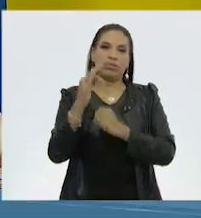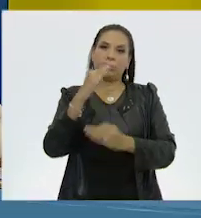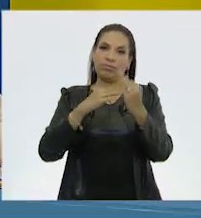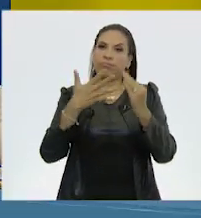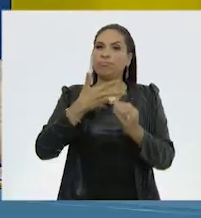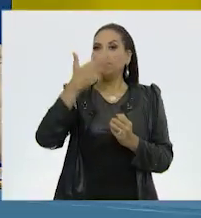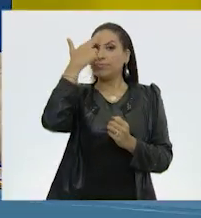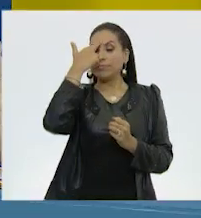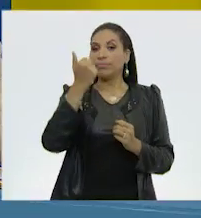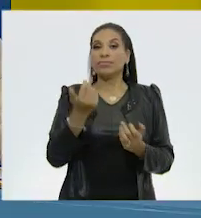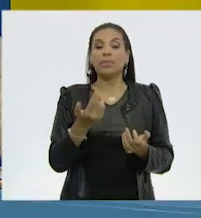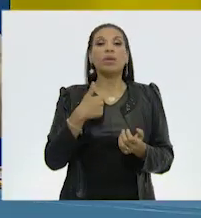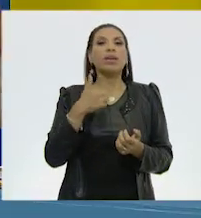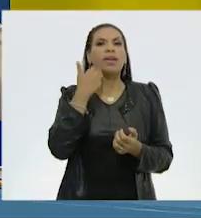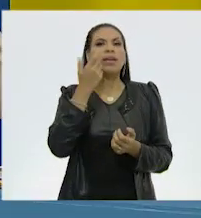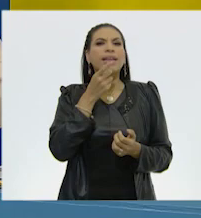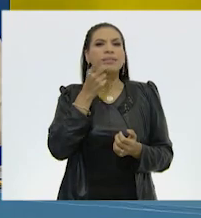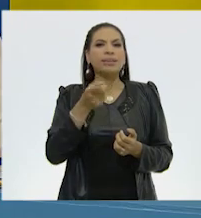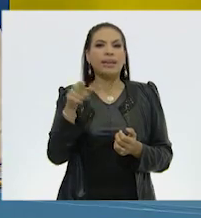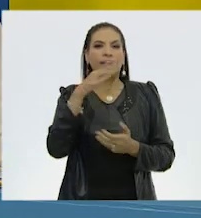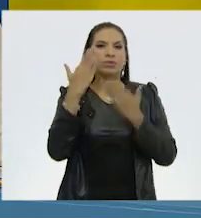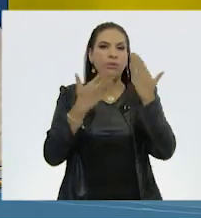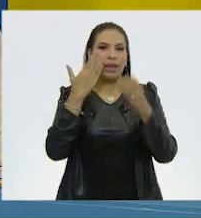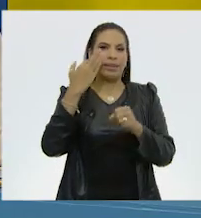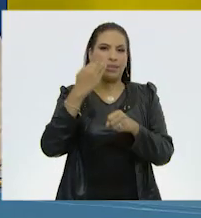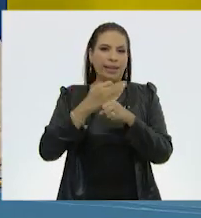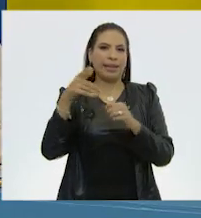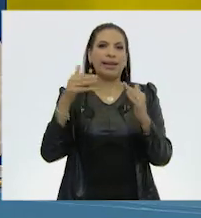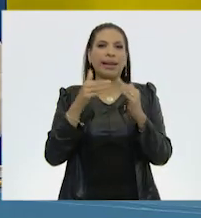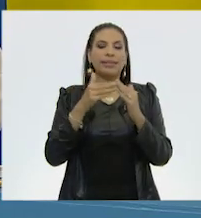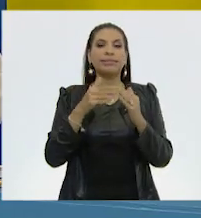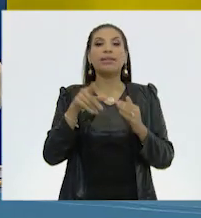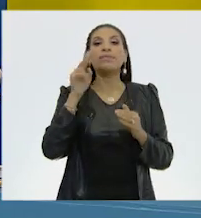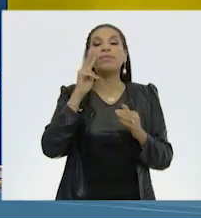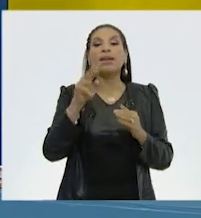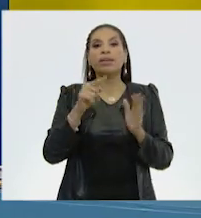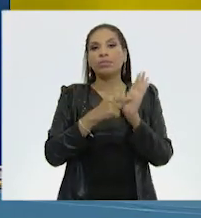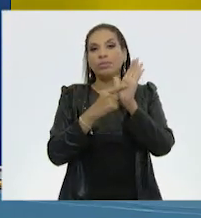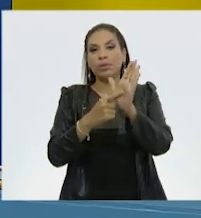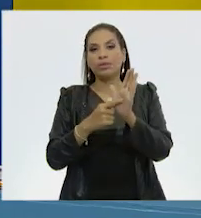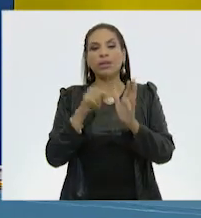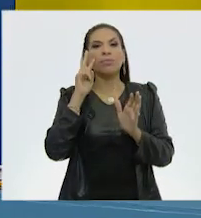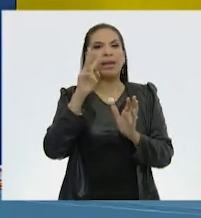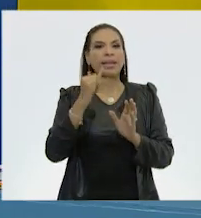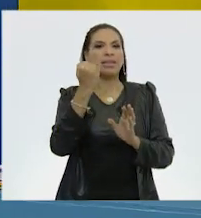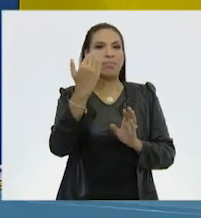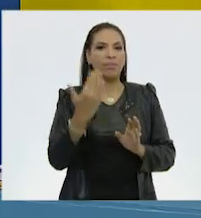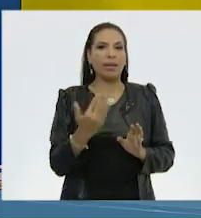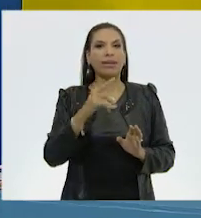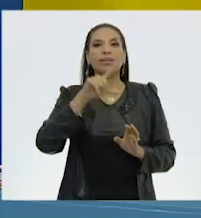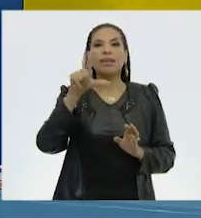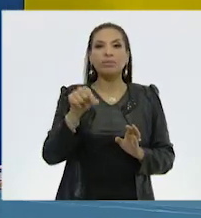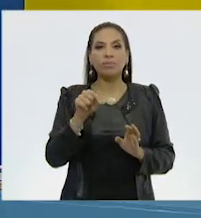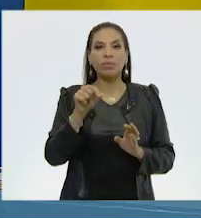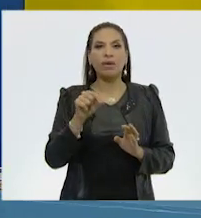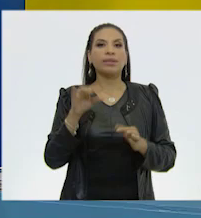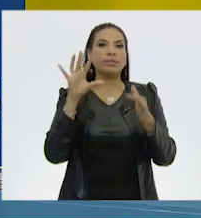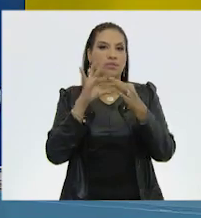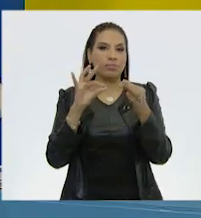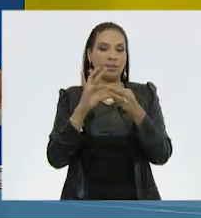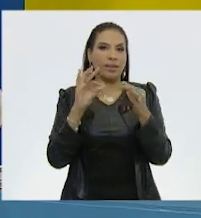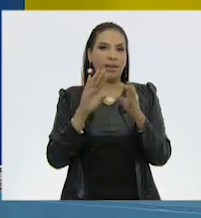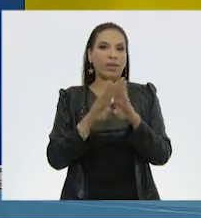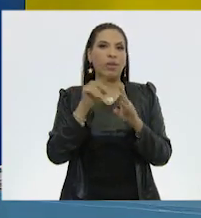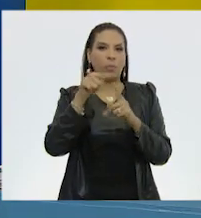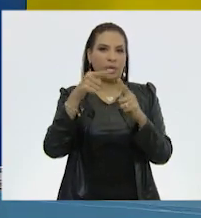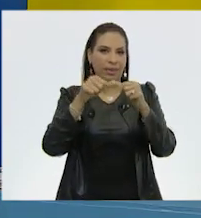la razón, Ale. De hecho, me gustaría, y estudiantes en casa también, fíjense, mostrarles unas imágenes y después hablaremos sobre